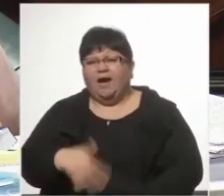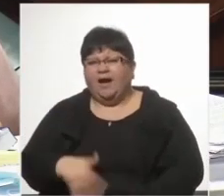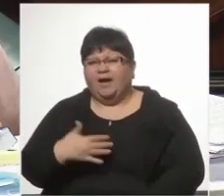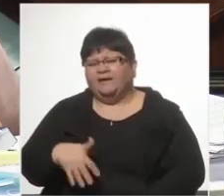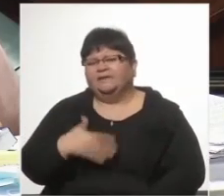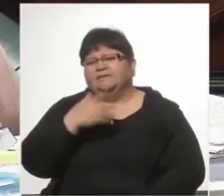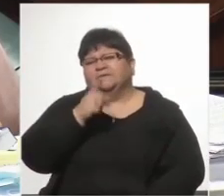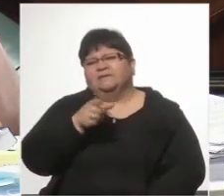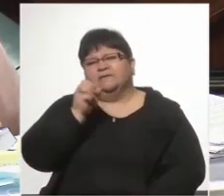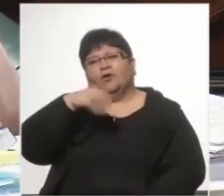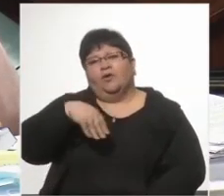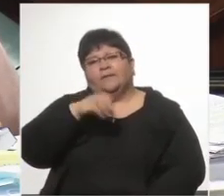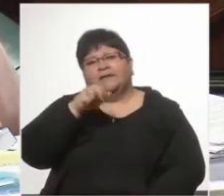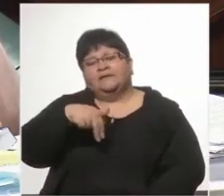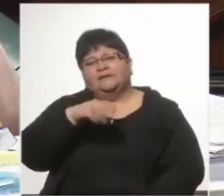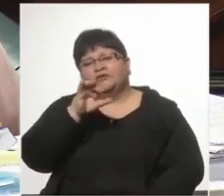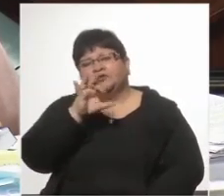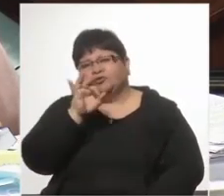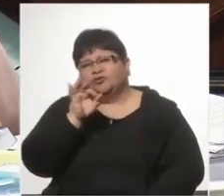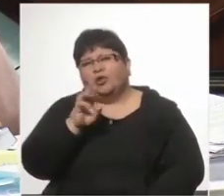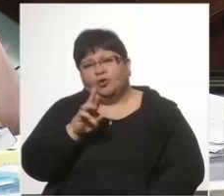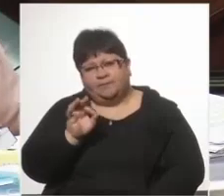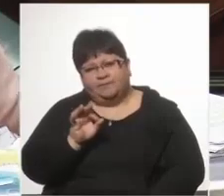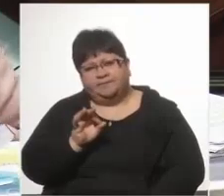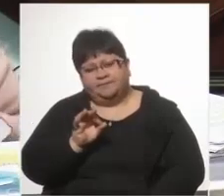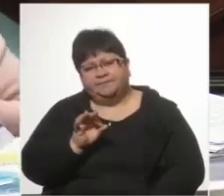gomensor. Era gomensor.